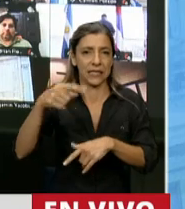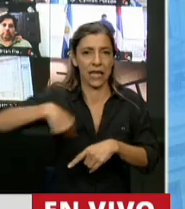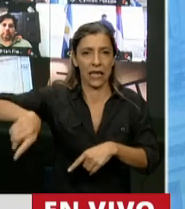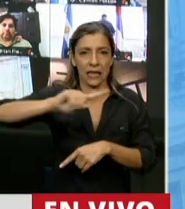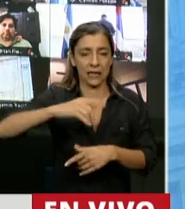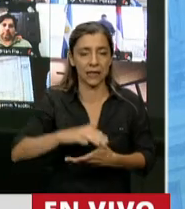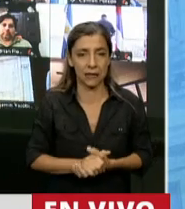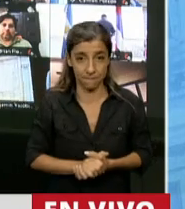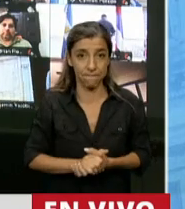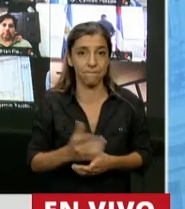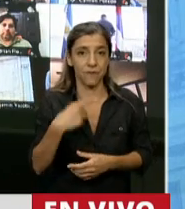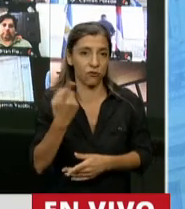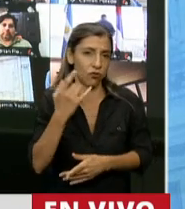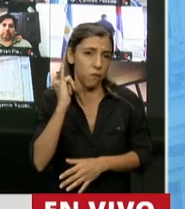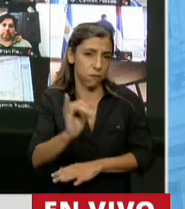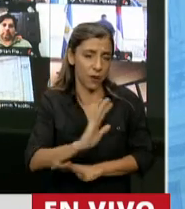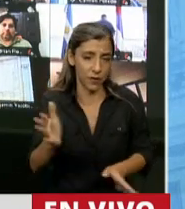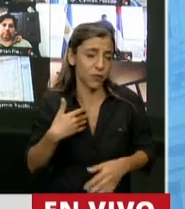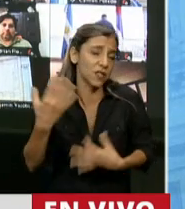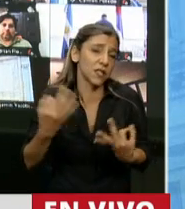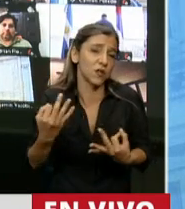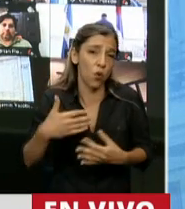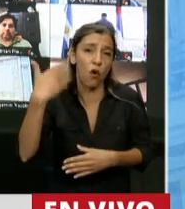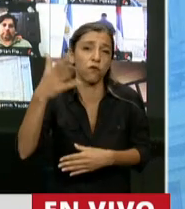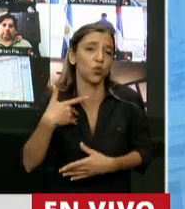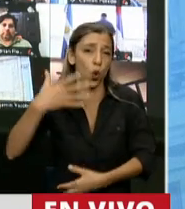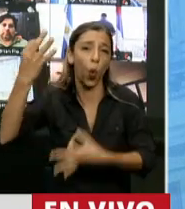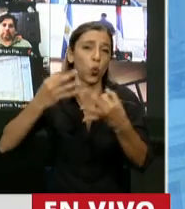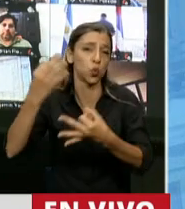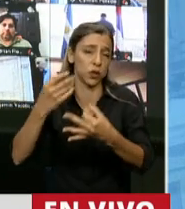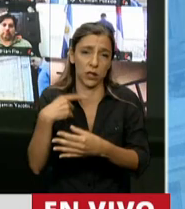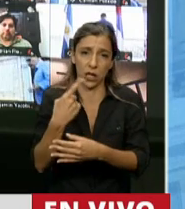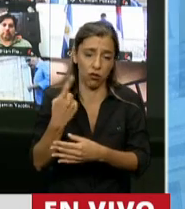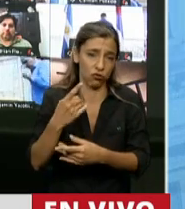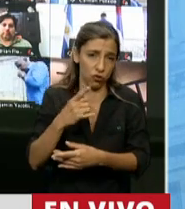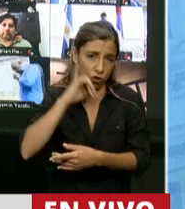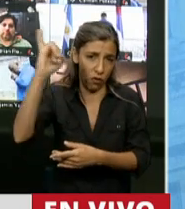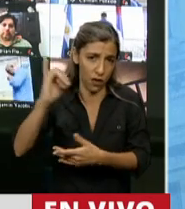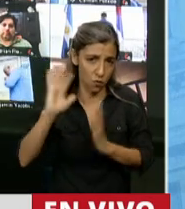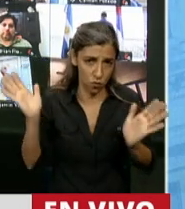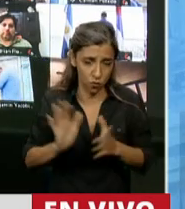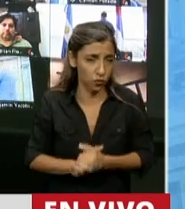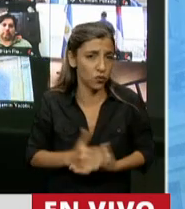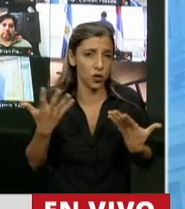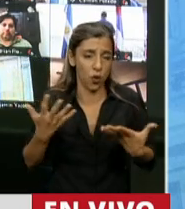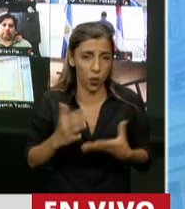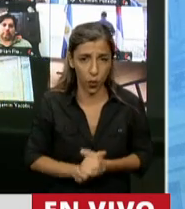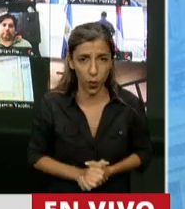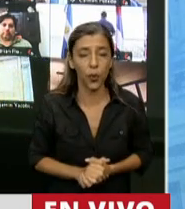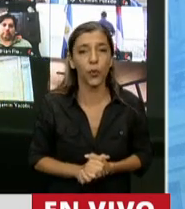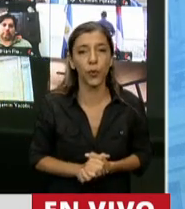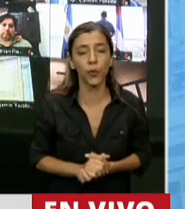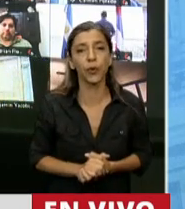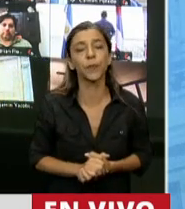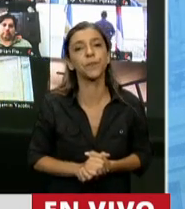seguramente esto llegará a planteos a la justicia. La segunda cuestión que me quiero referir tiene que ver